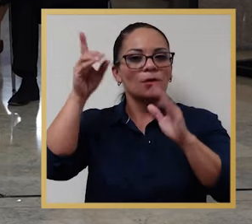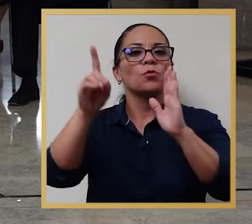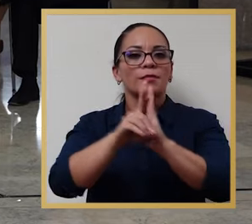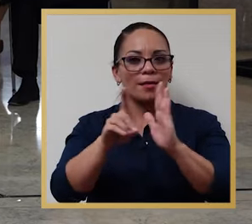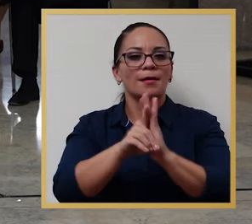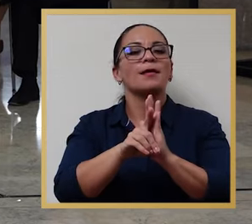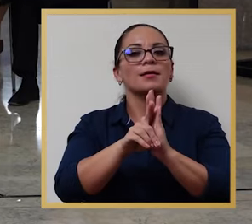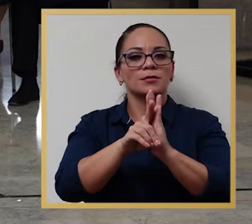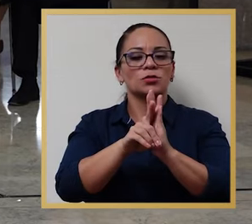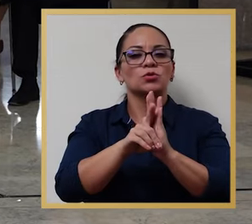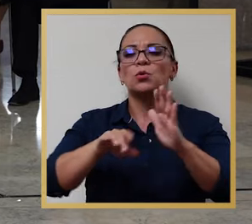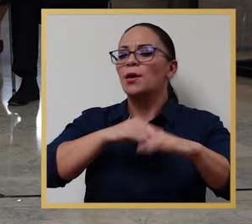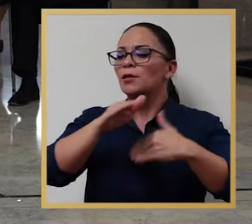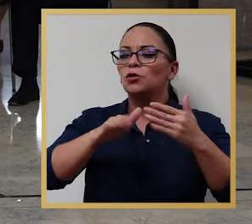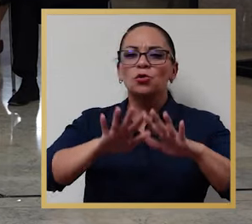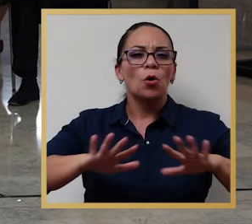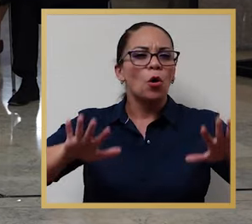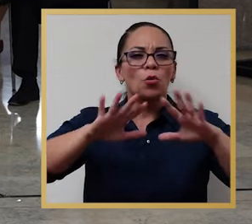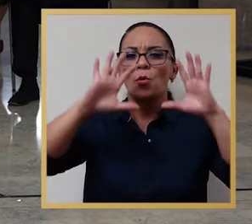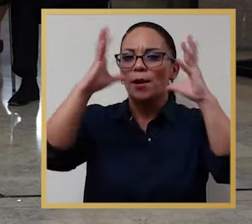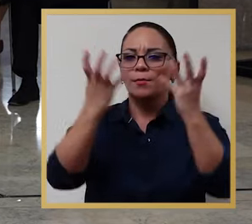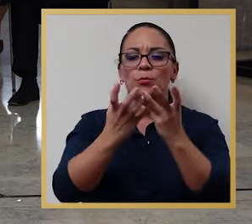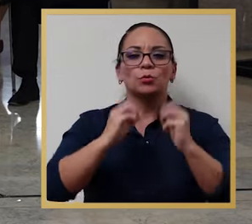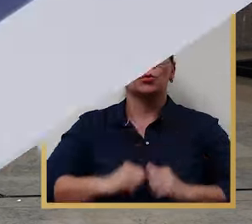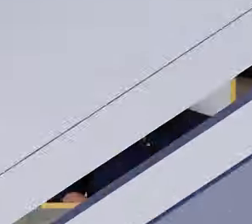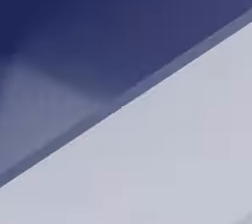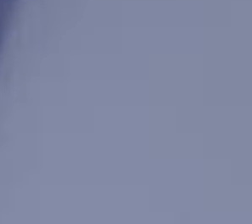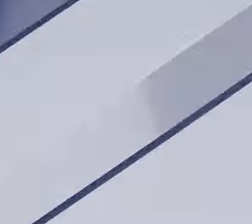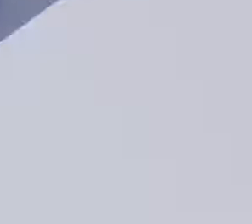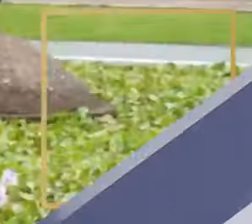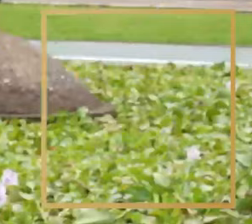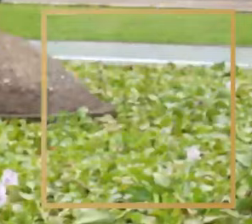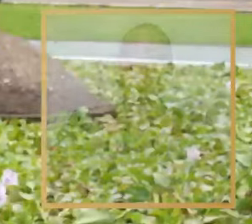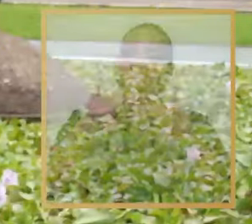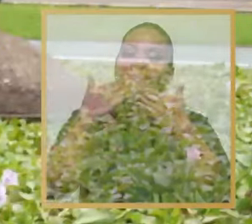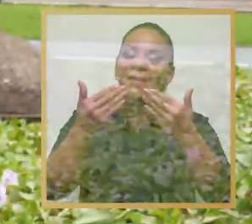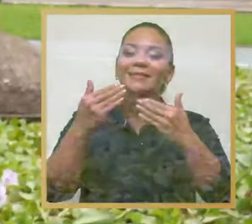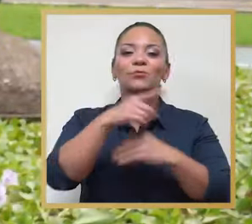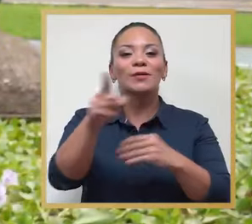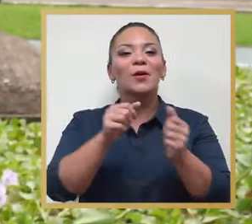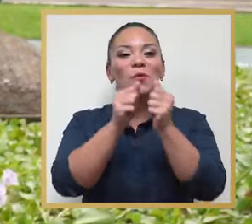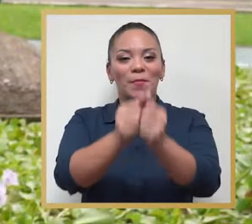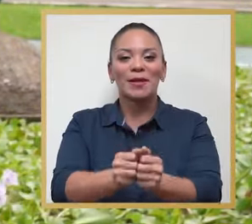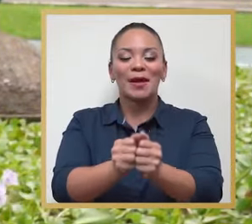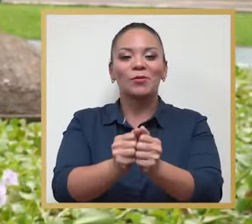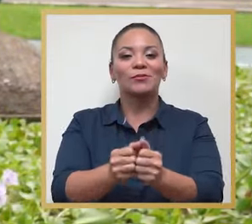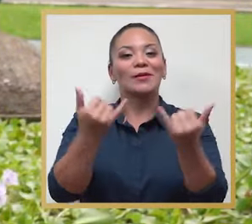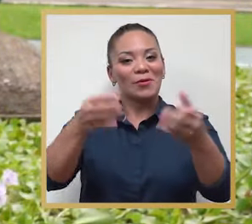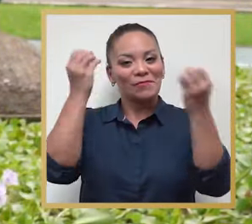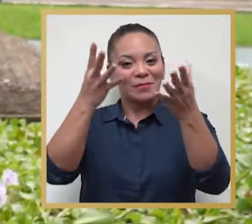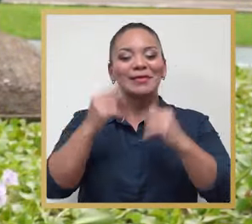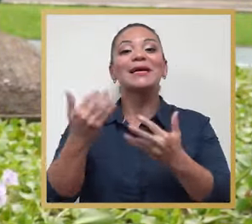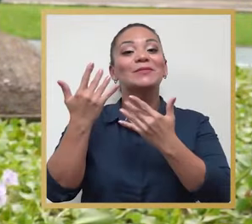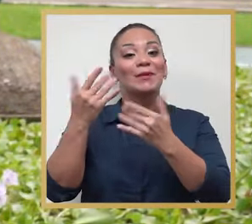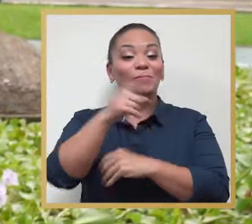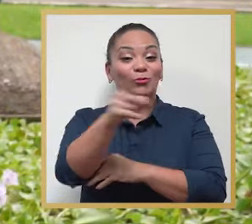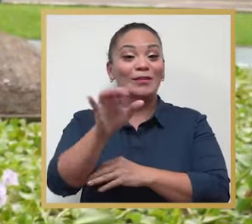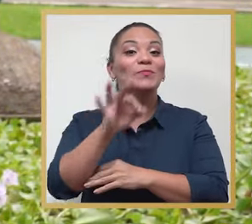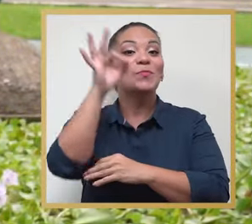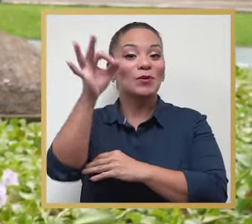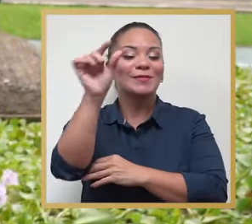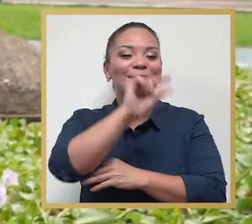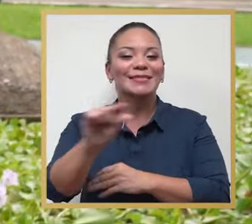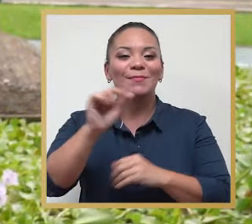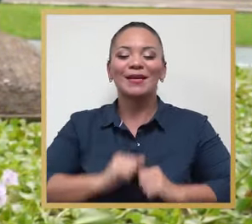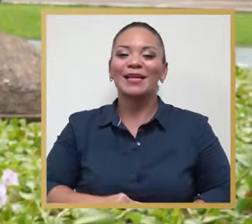el Estado de Derecho en todo el mundo. Gracias por acompañarnos en esta edición. Les esperamos